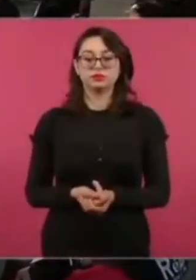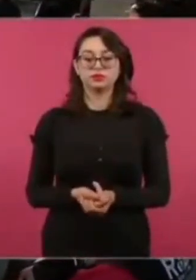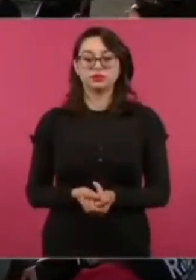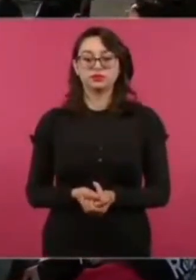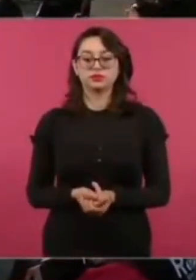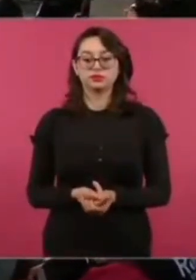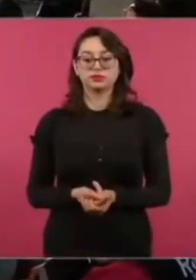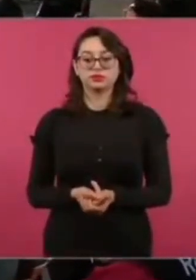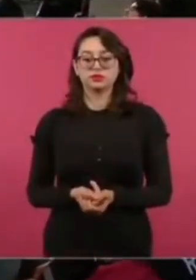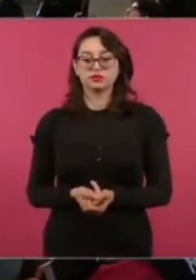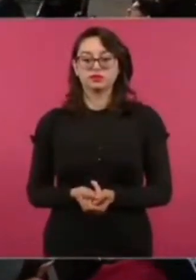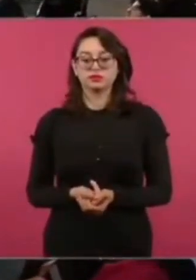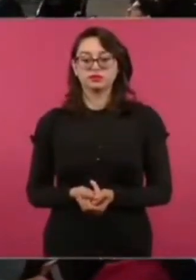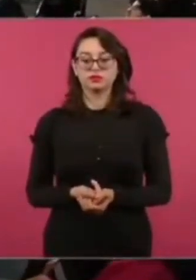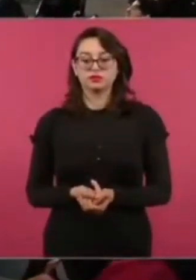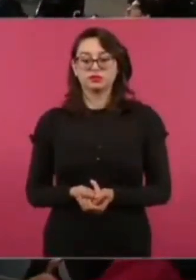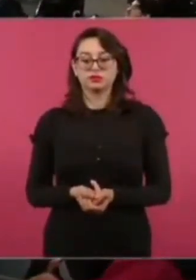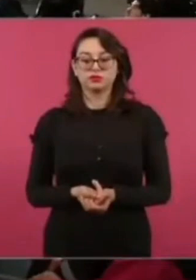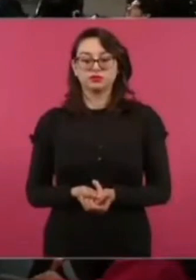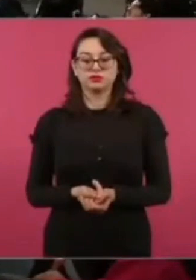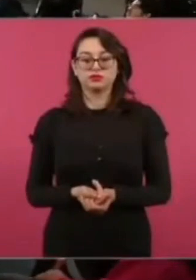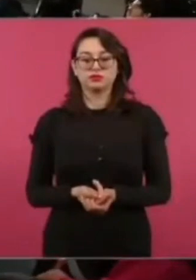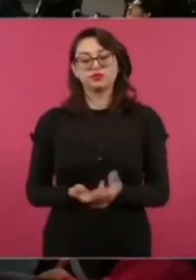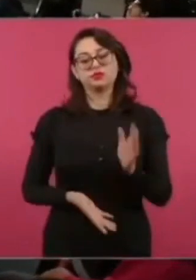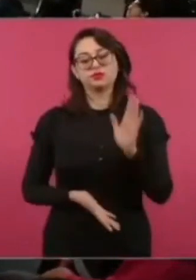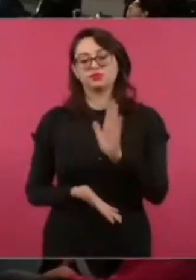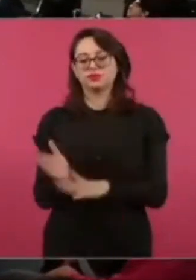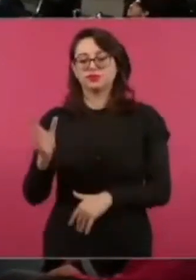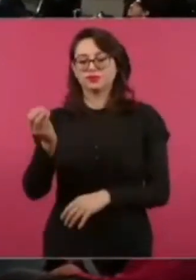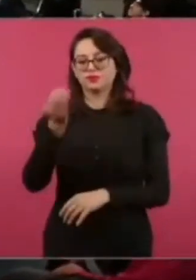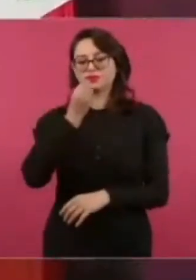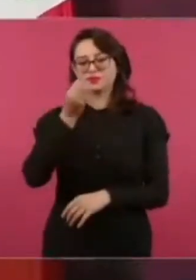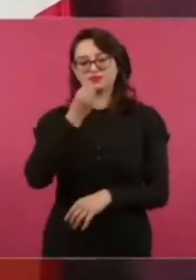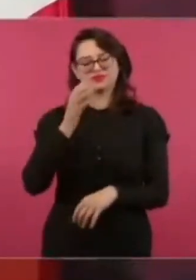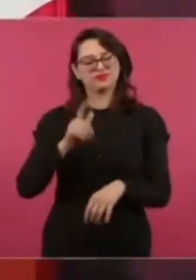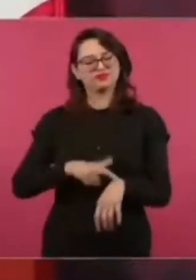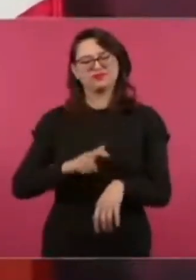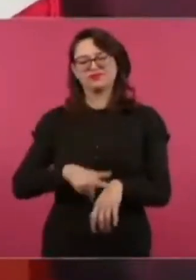Ah, sí. Sí, sí. Vámonos a desayunar ya.